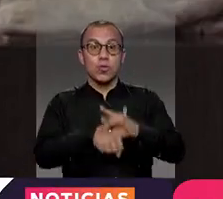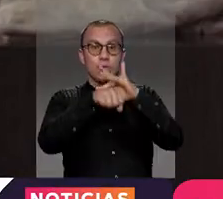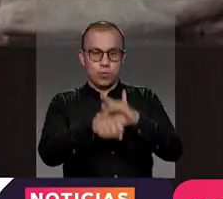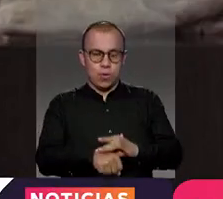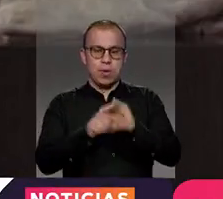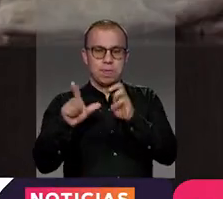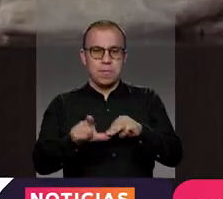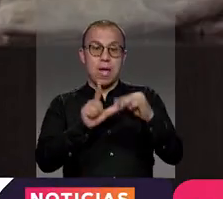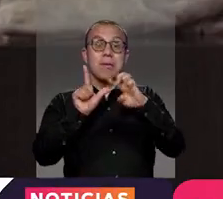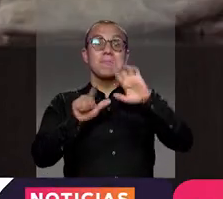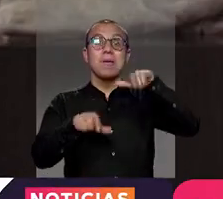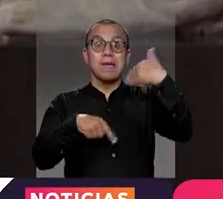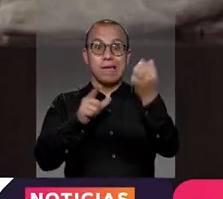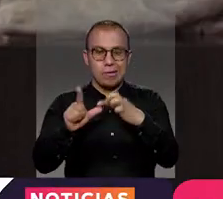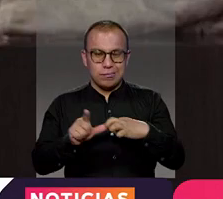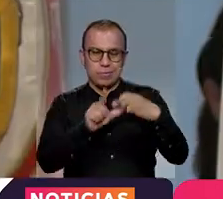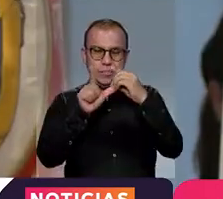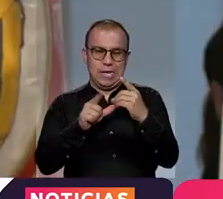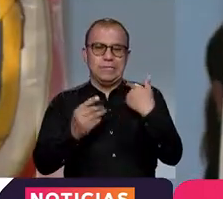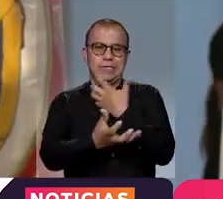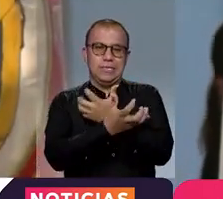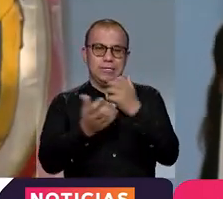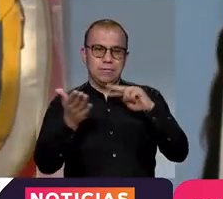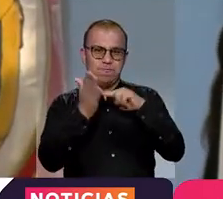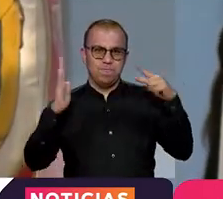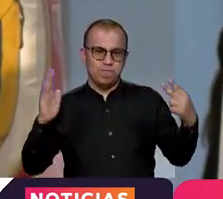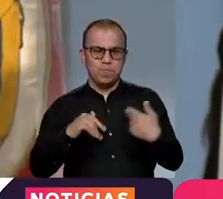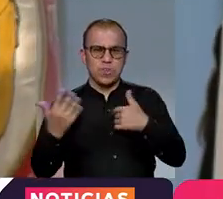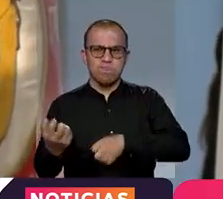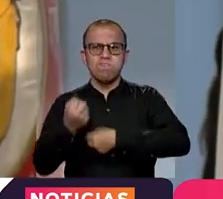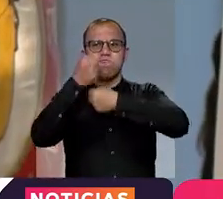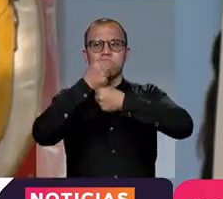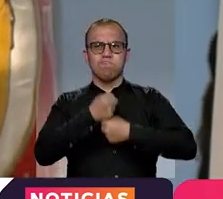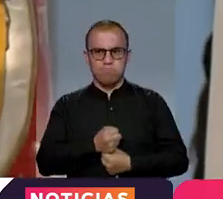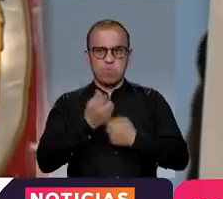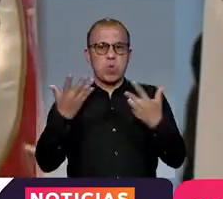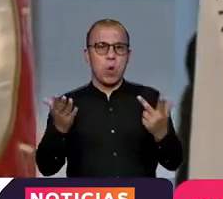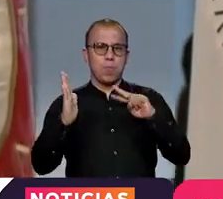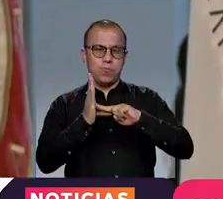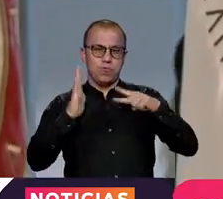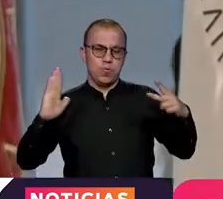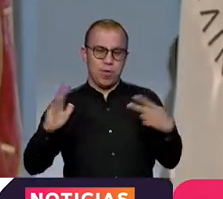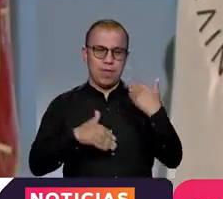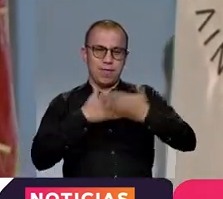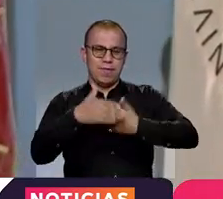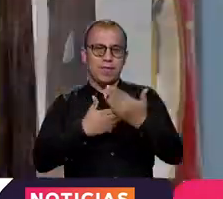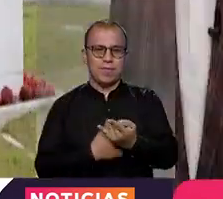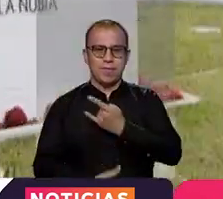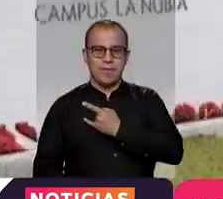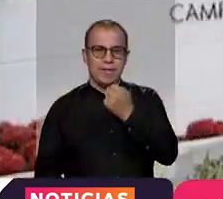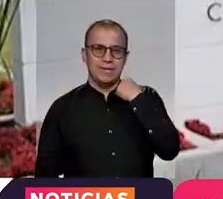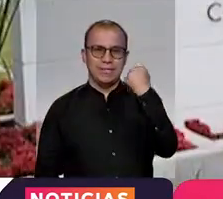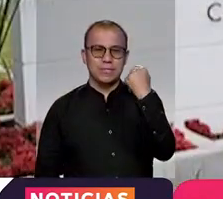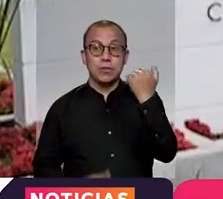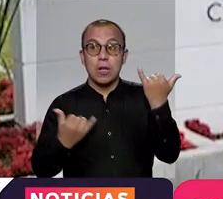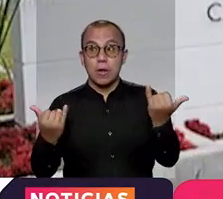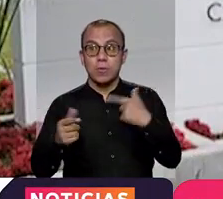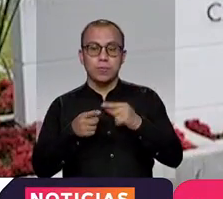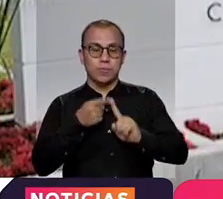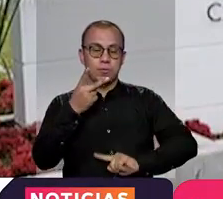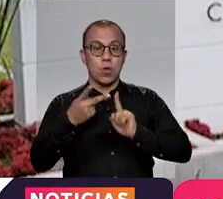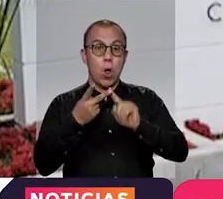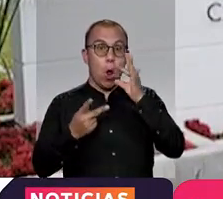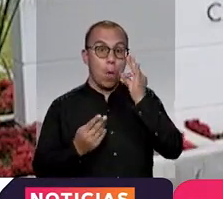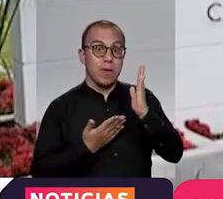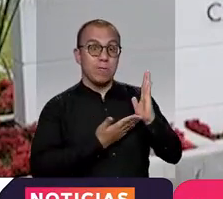estudios postdoctorales en Ciencia y Tecnología. Es una de las fundadoras del Instituto de Biotecnología de la Universidad Nacional. Jorge Bula es